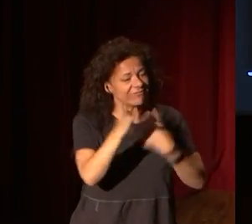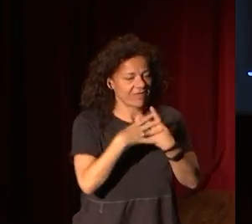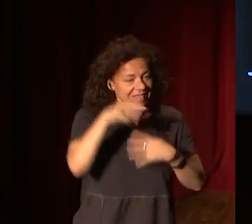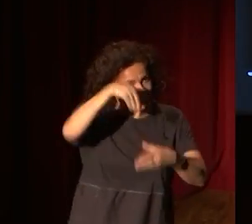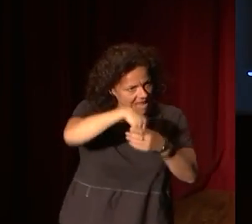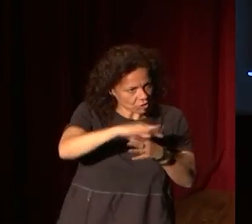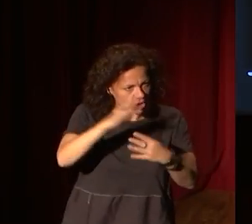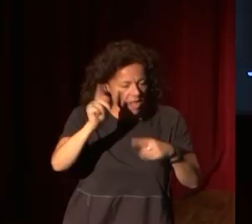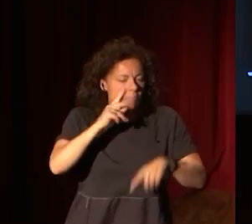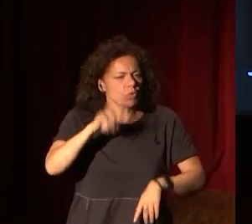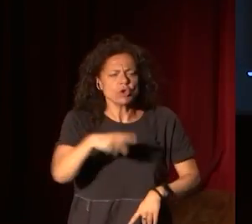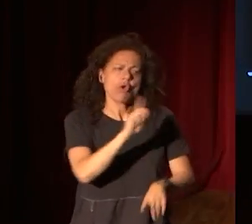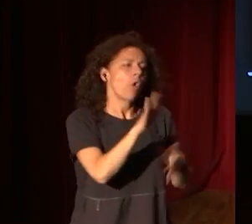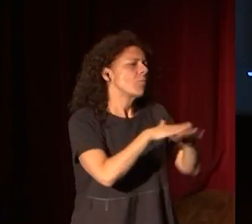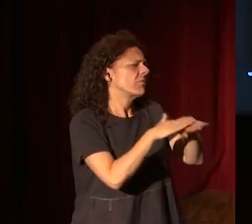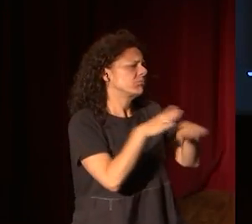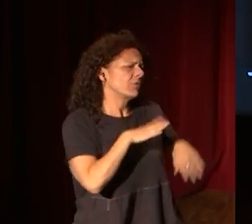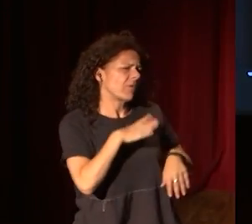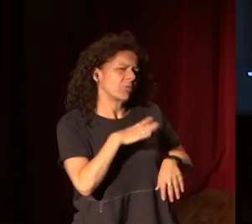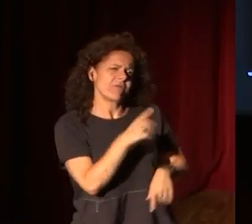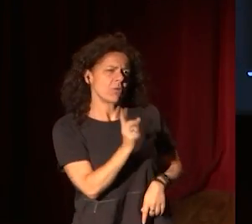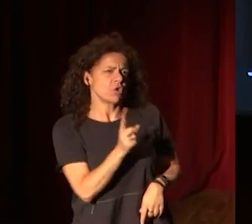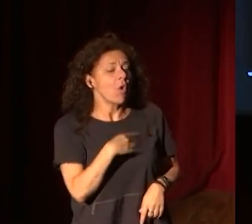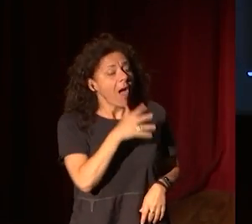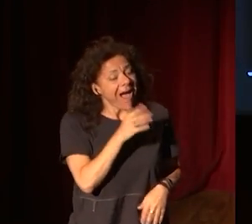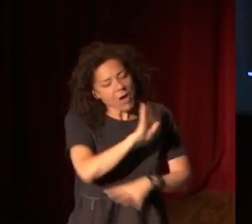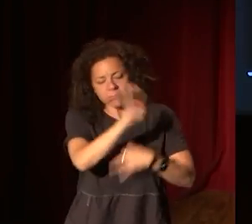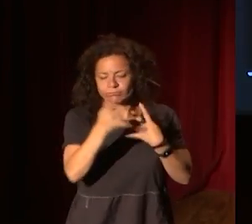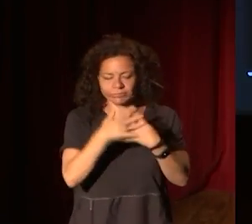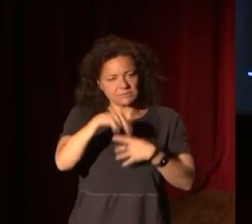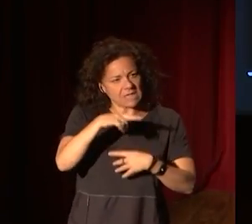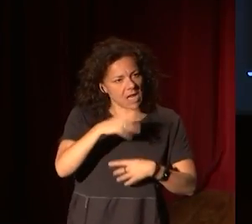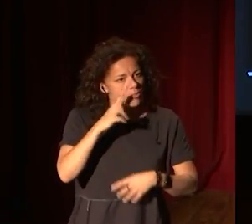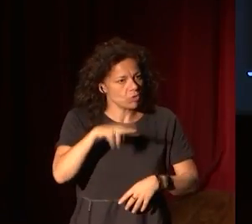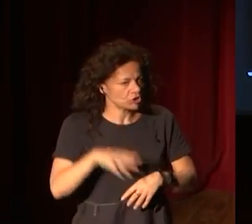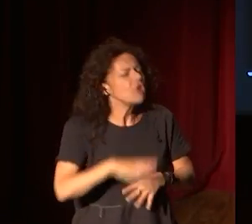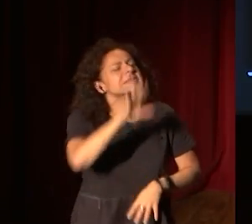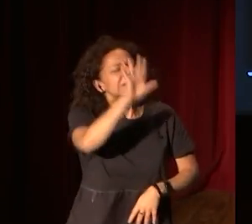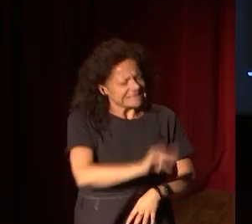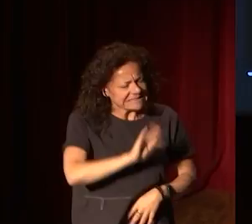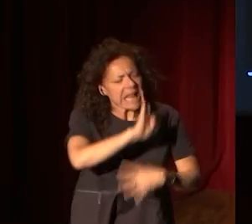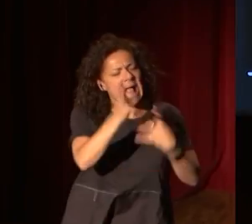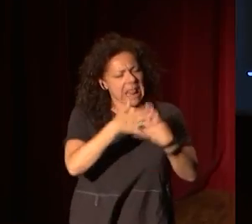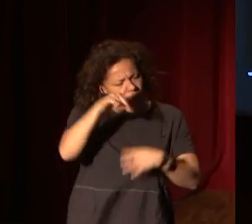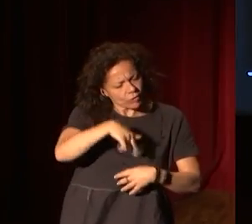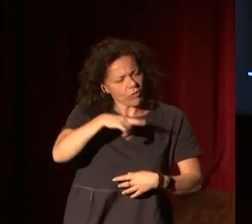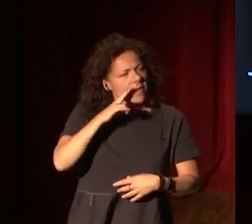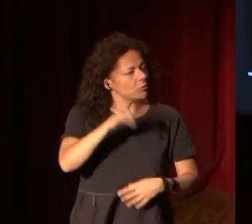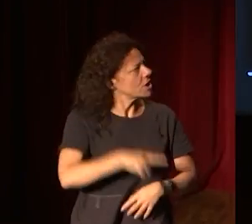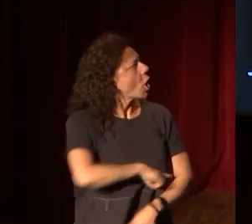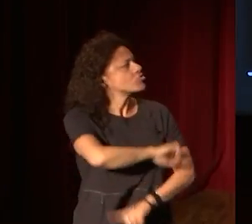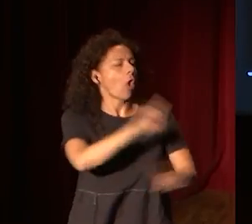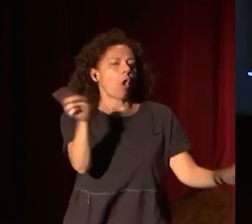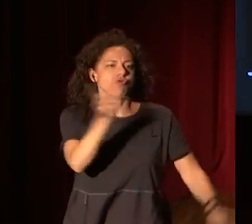museo. No, no, ay, por favor, no, no. Ay, por favor. Ahora mismo lo llevo al calabozo del museo. Sí, al calabozo del museo. No, no, ¿qué va?